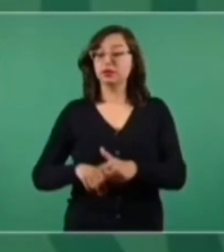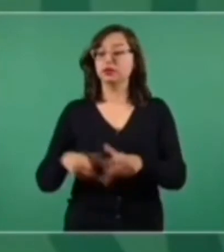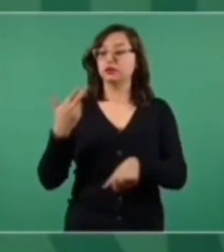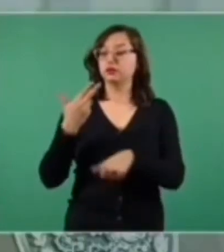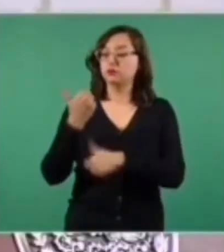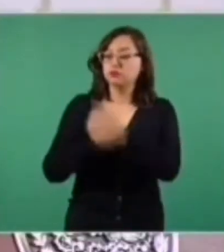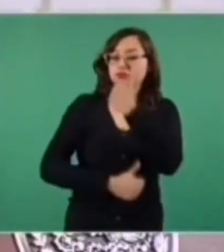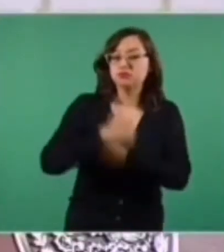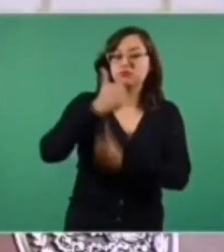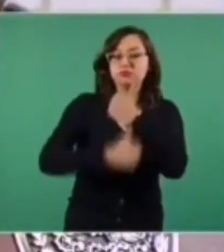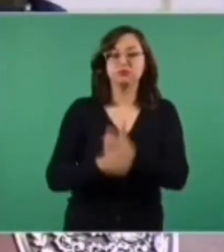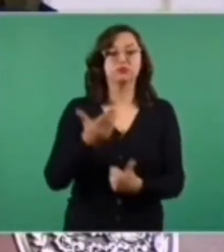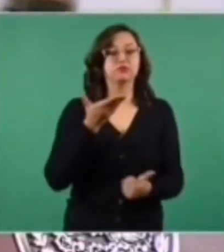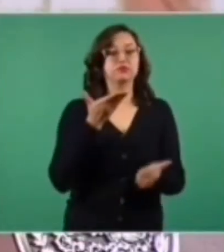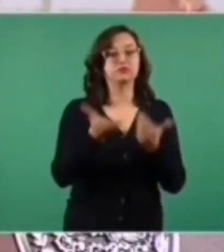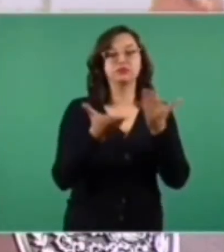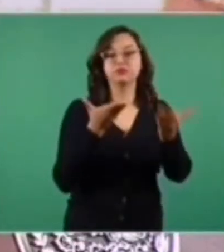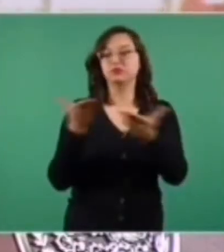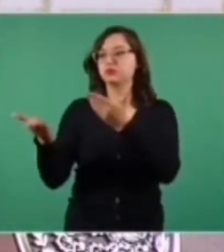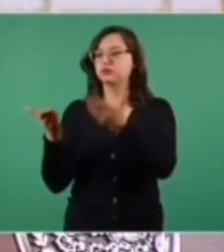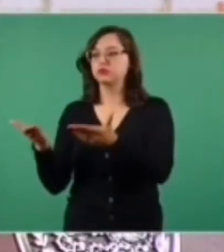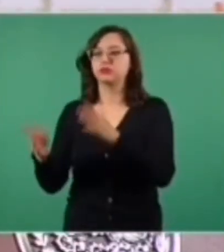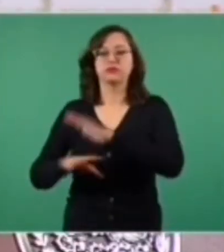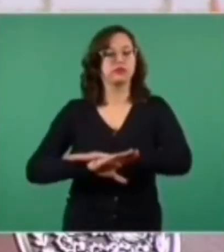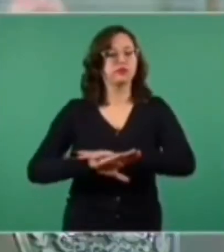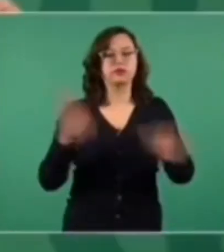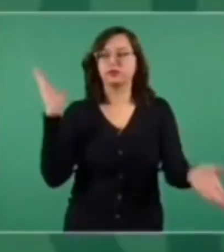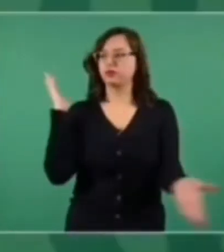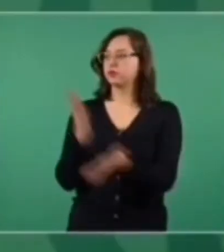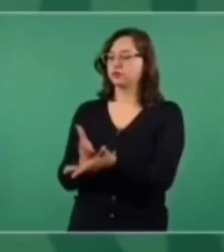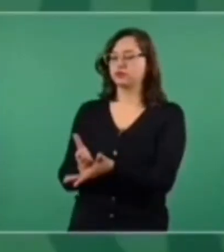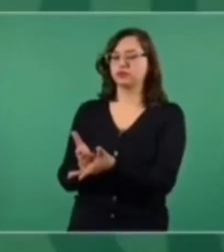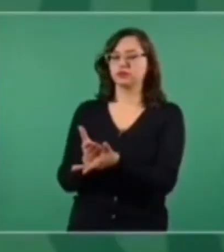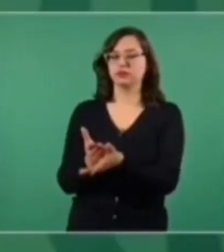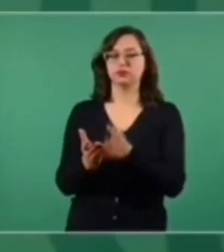y nos pararon la obra.